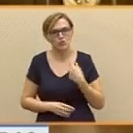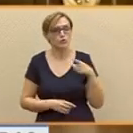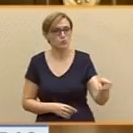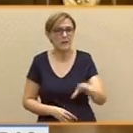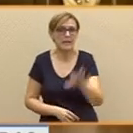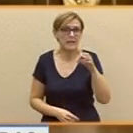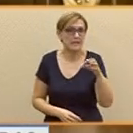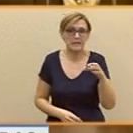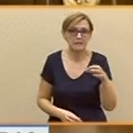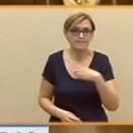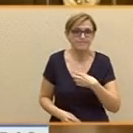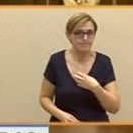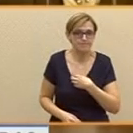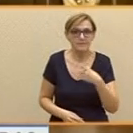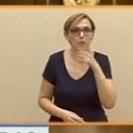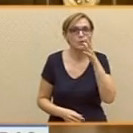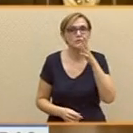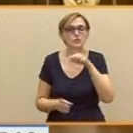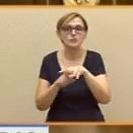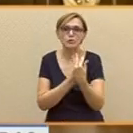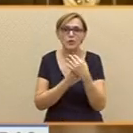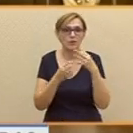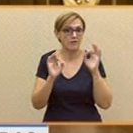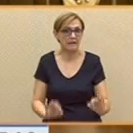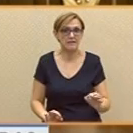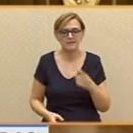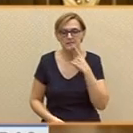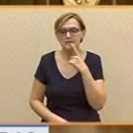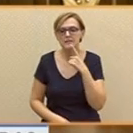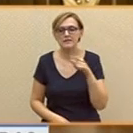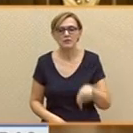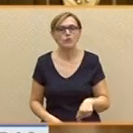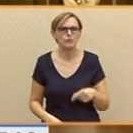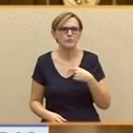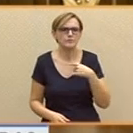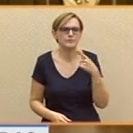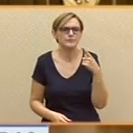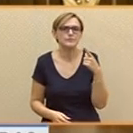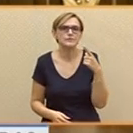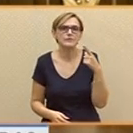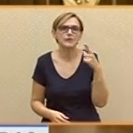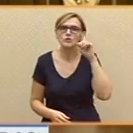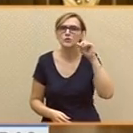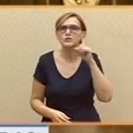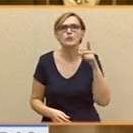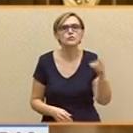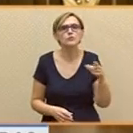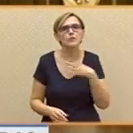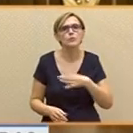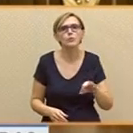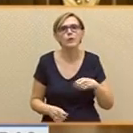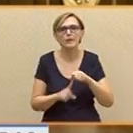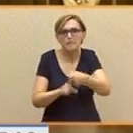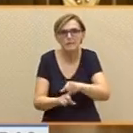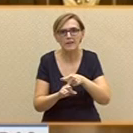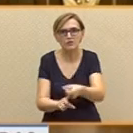situación en la que estamos. Pero hoy voy a elogiarle algo. No estábamos seguros de que usted fuera a resistir las presiones de que fue objeto para pactar con